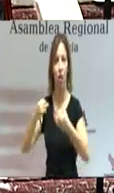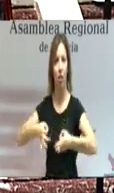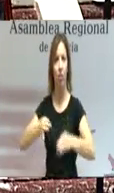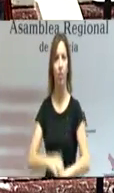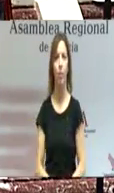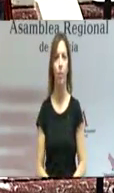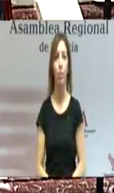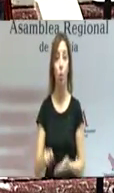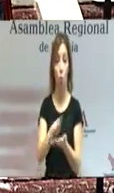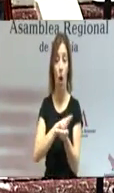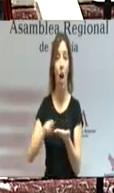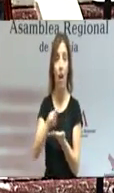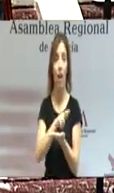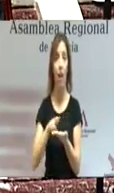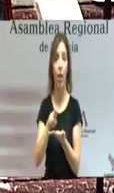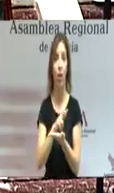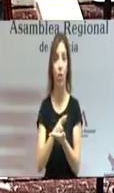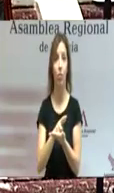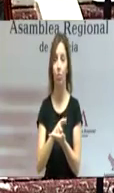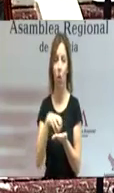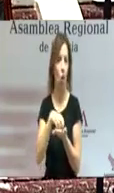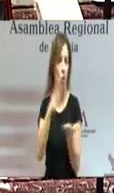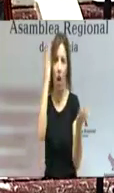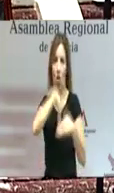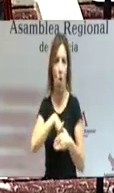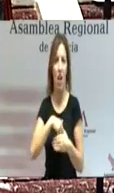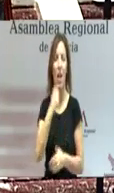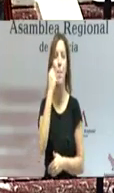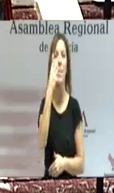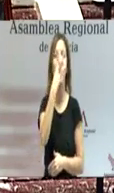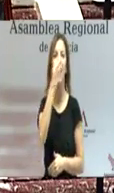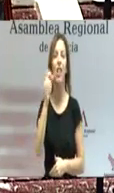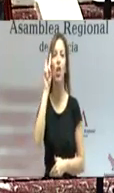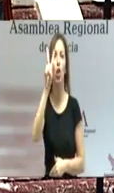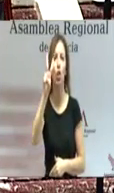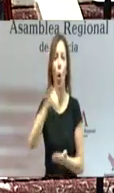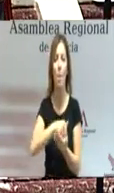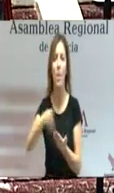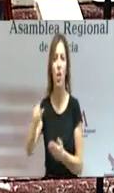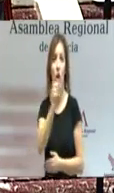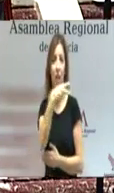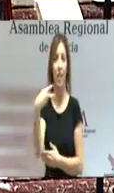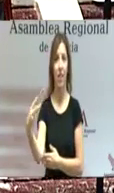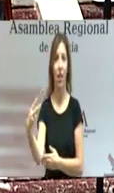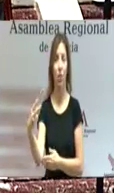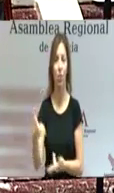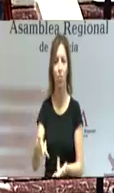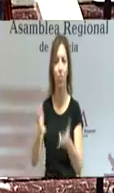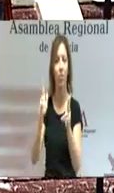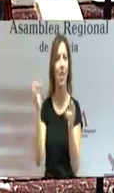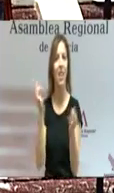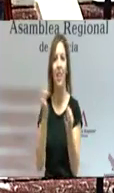En una región que, sin ninguna duda, con 1.302 millones de euros, permite seguir